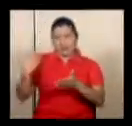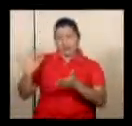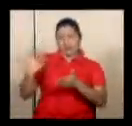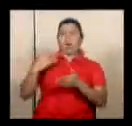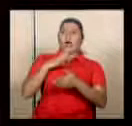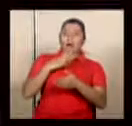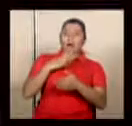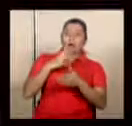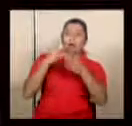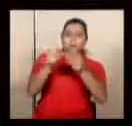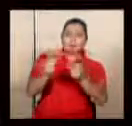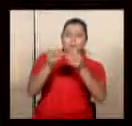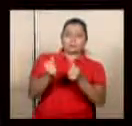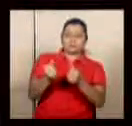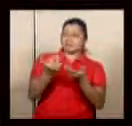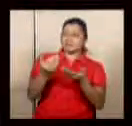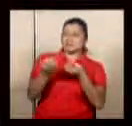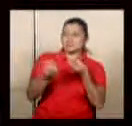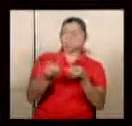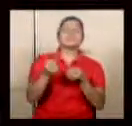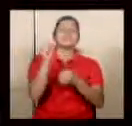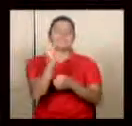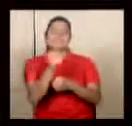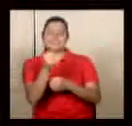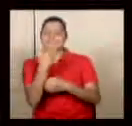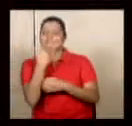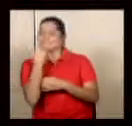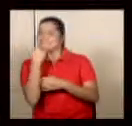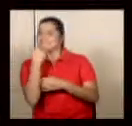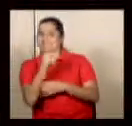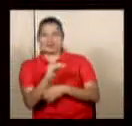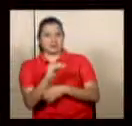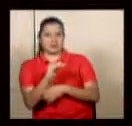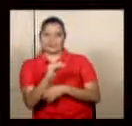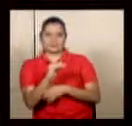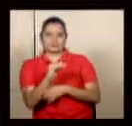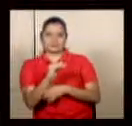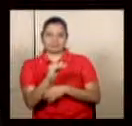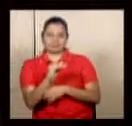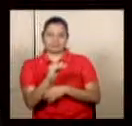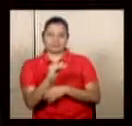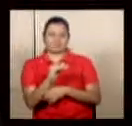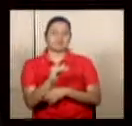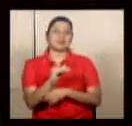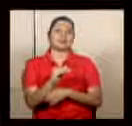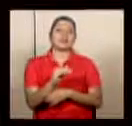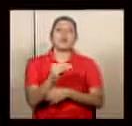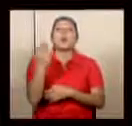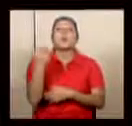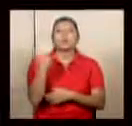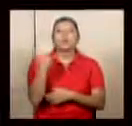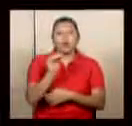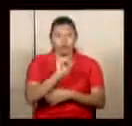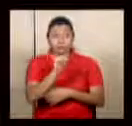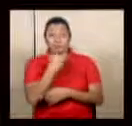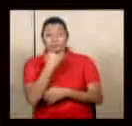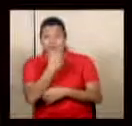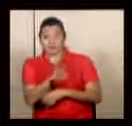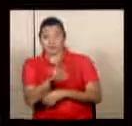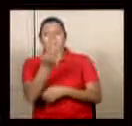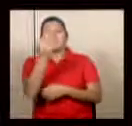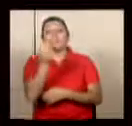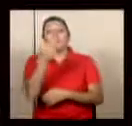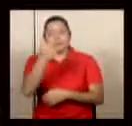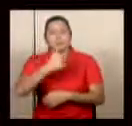los últimos días? Así es, pues es una pésima señal desde luego, precisamente por lo que usted apunta, porque